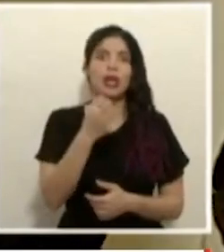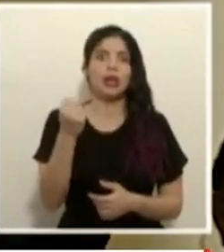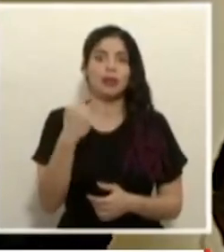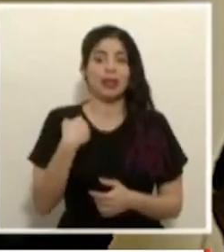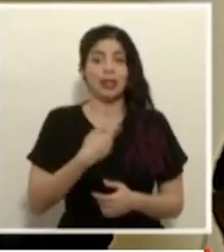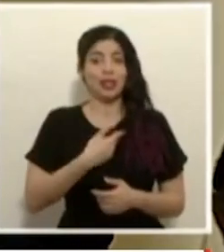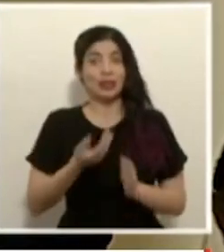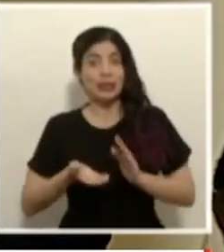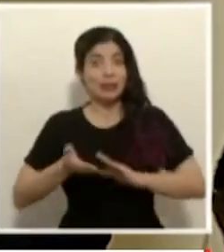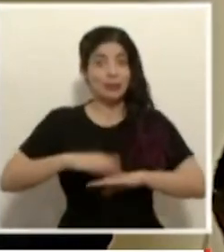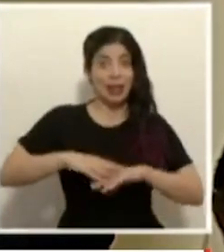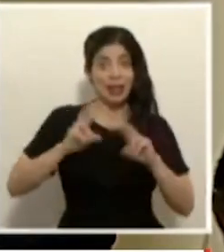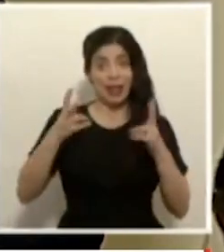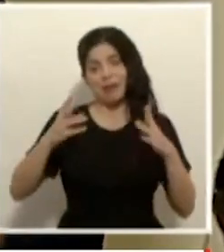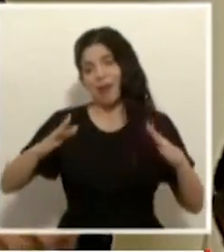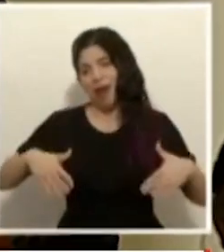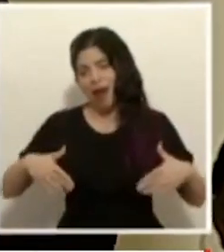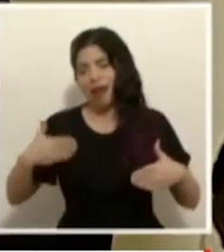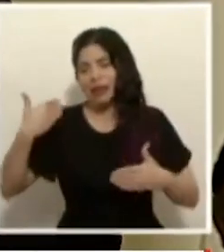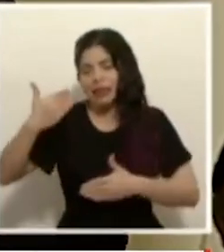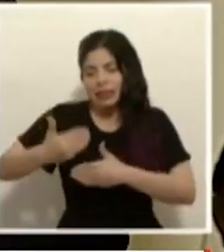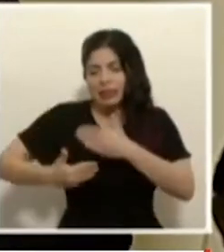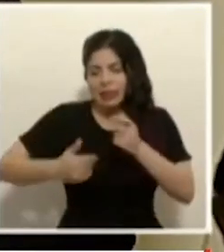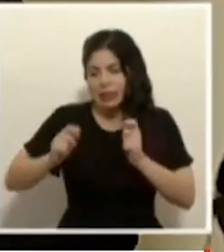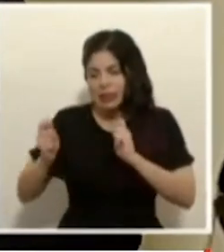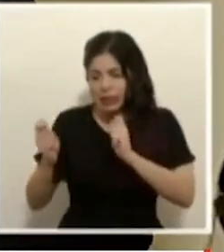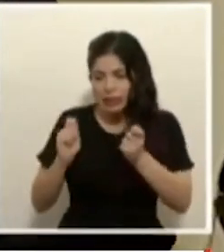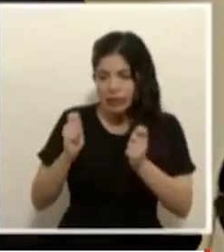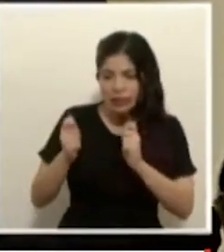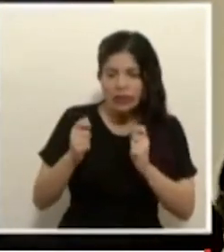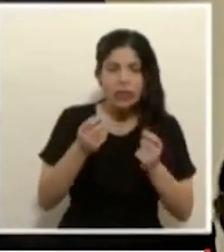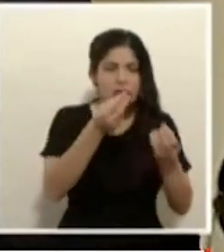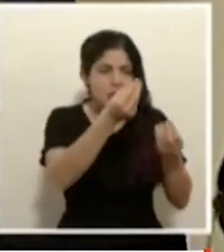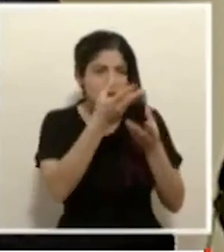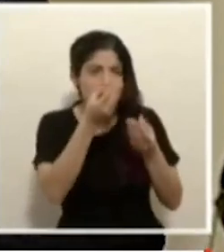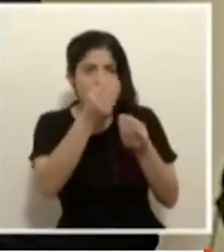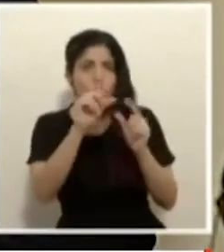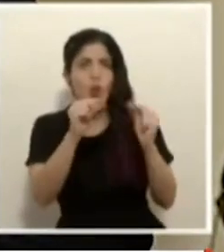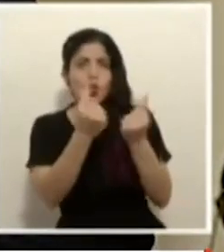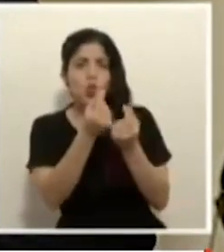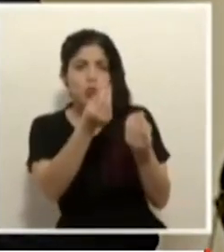expertos en esta materia ha habido ajustes también con la retroalimentación de sectores